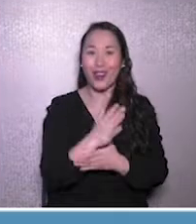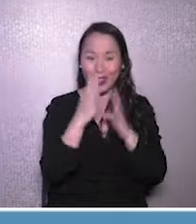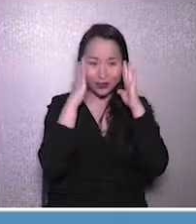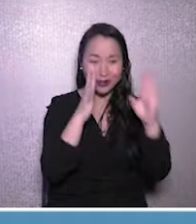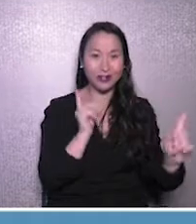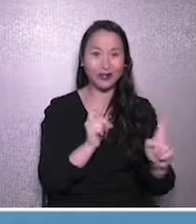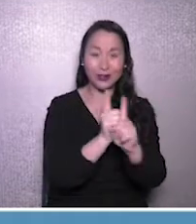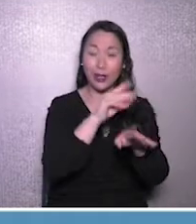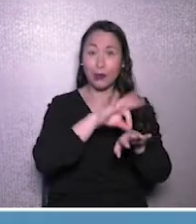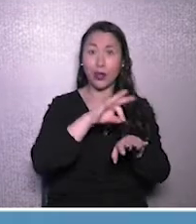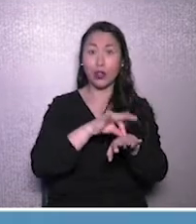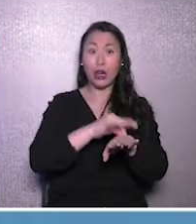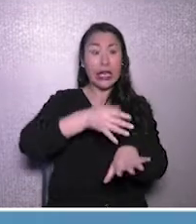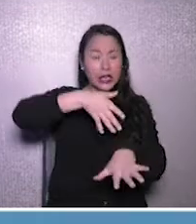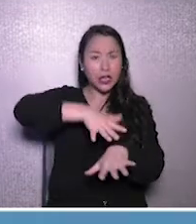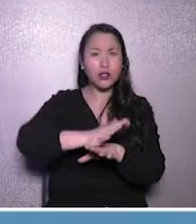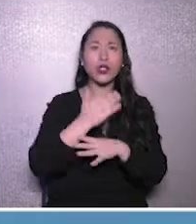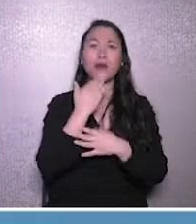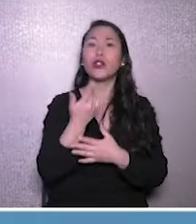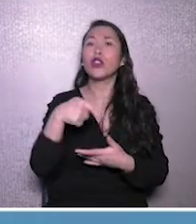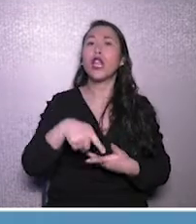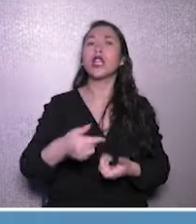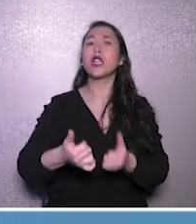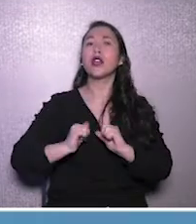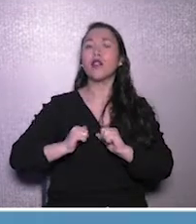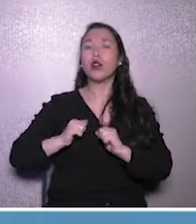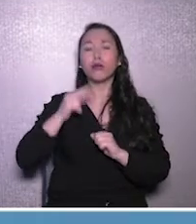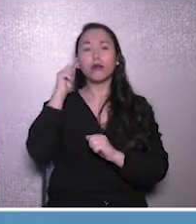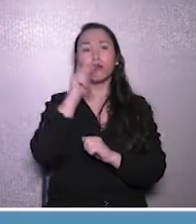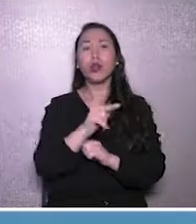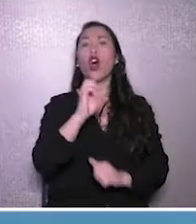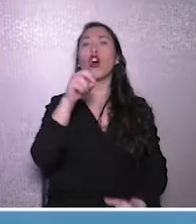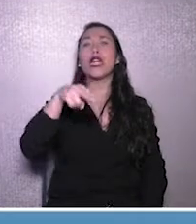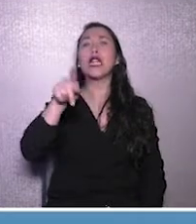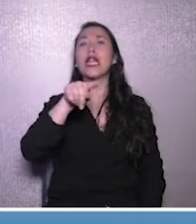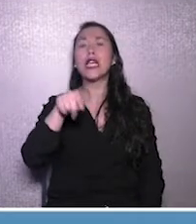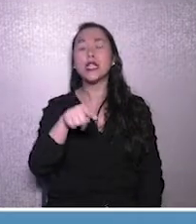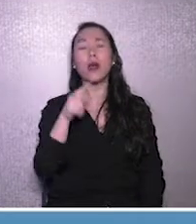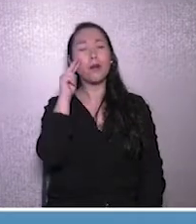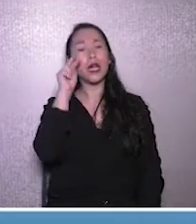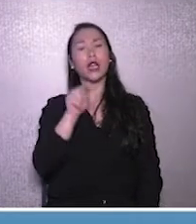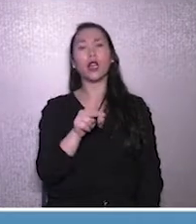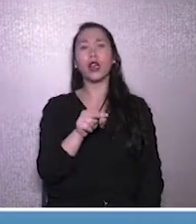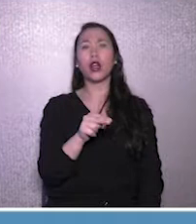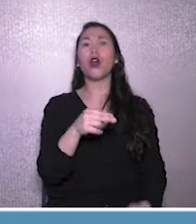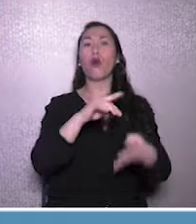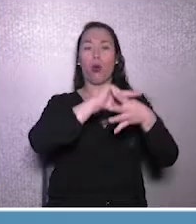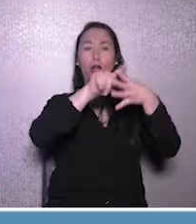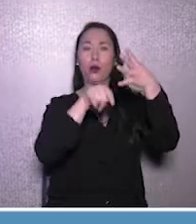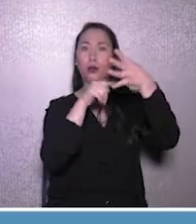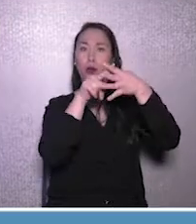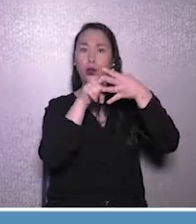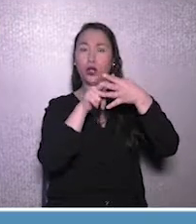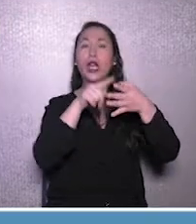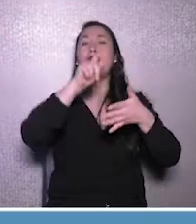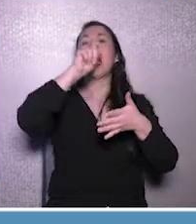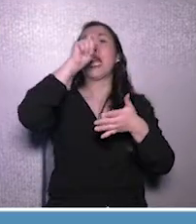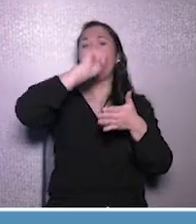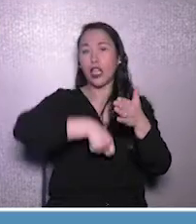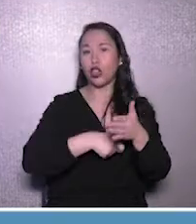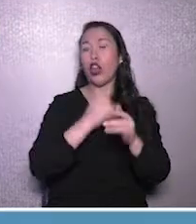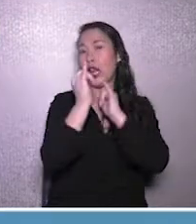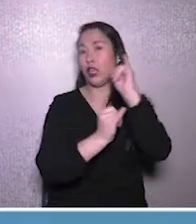La integración. Por lo tanto, el desafío, si yo sigo lo que está haciendo la OMS, es fijarme en cuatro puntos. El registro electrónico de salud,